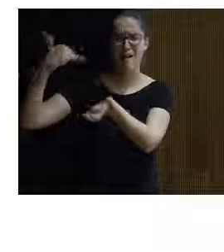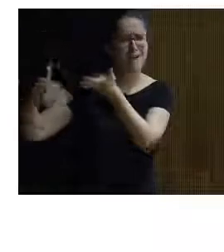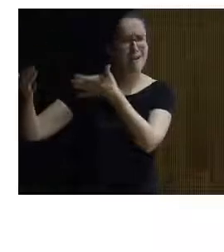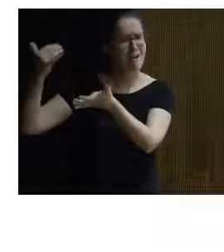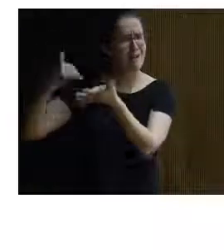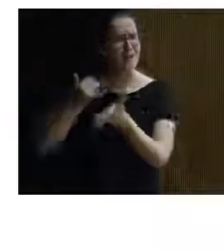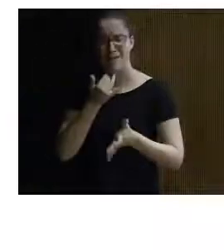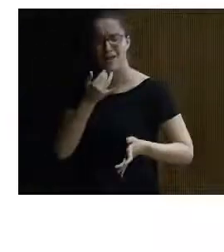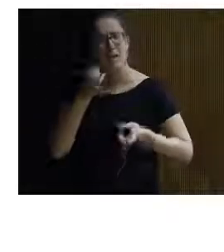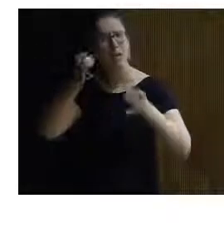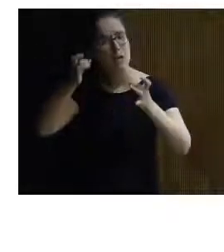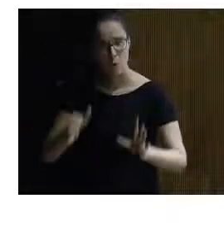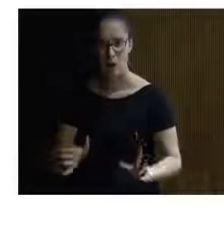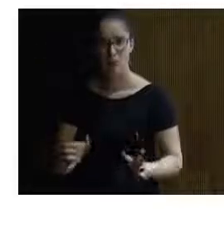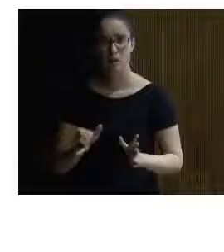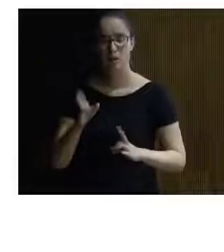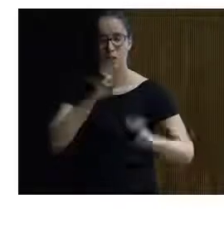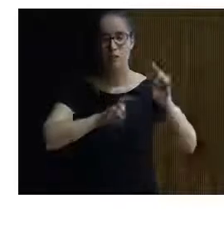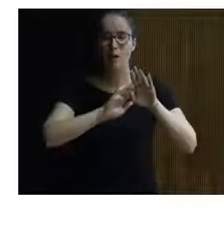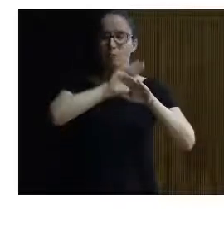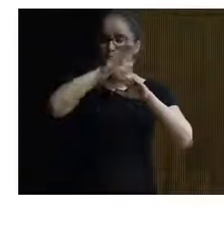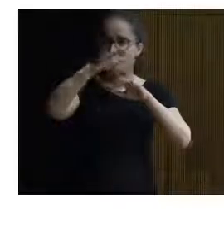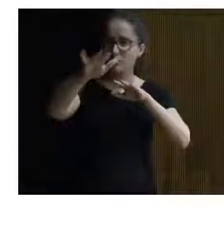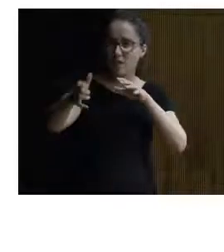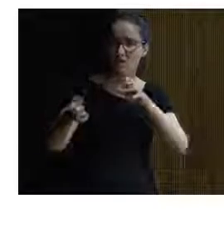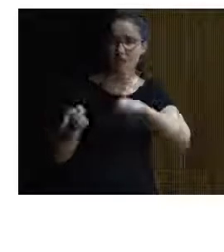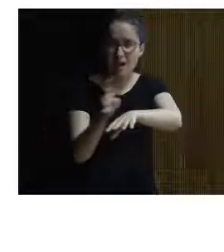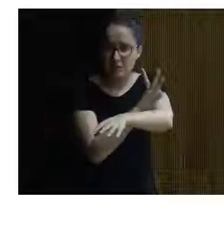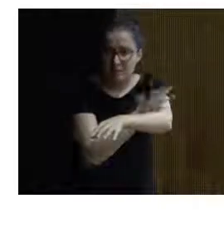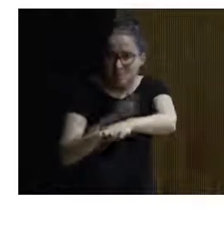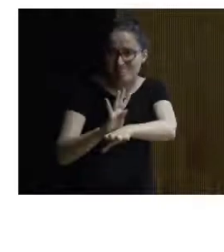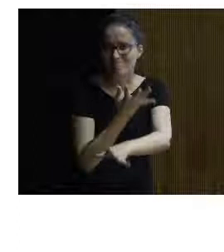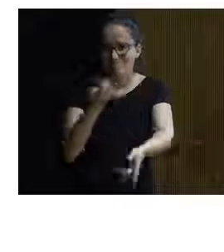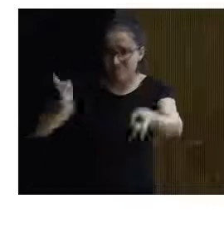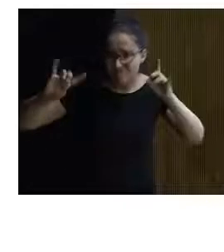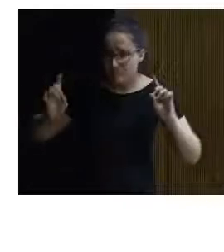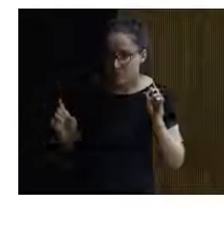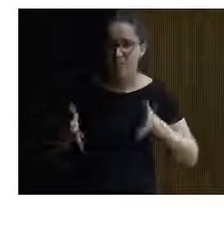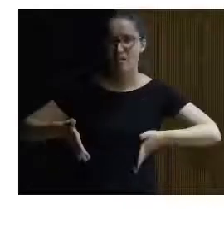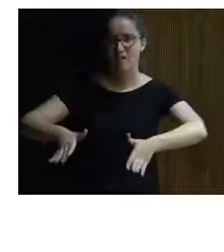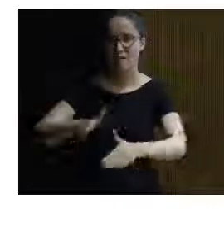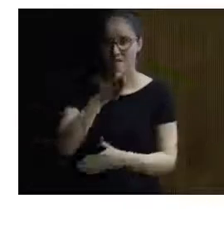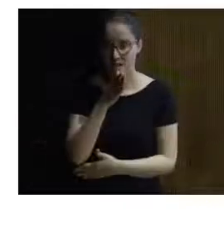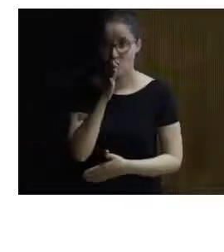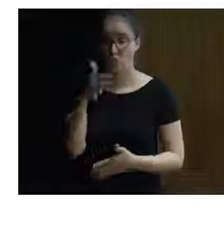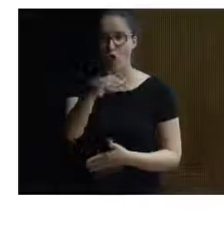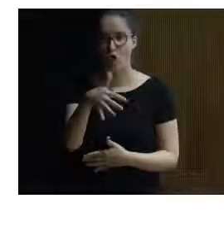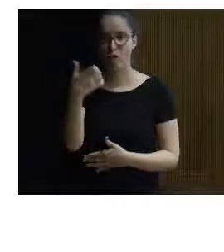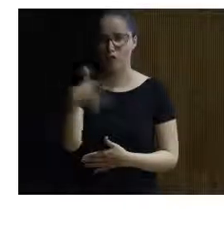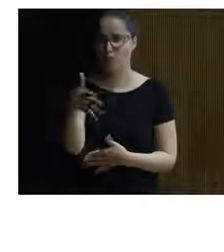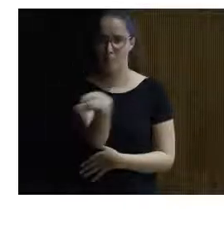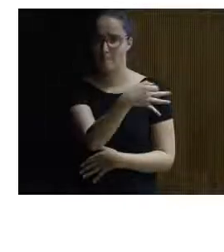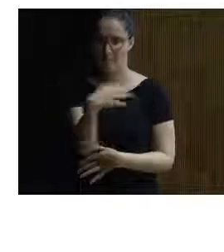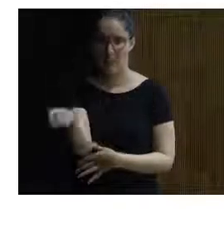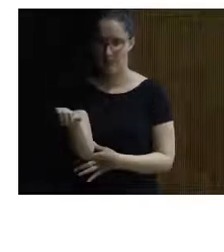nuestros antepasados se buscaba montaña se buscaba vegetación se buscaba río y eso se concentra perfectamente